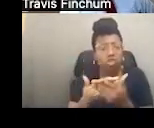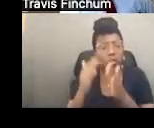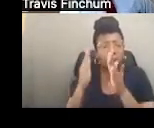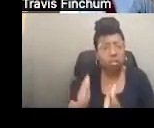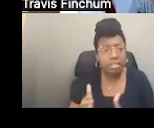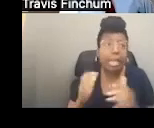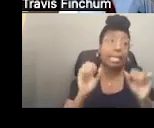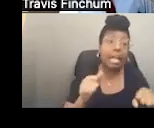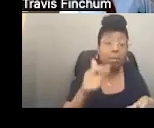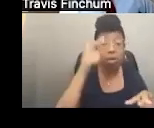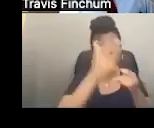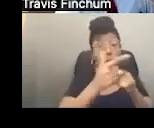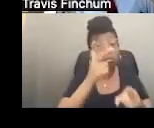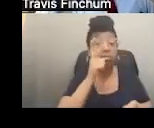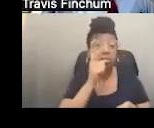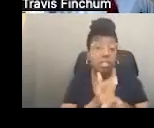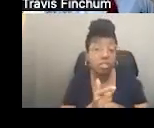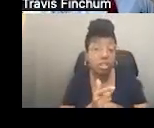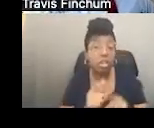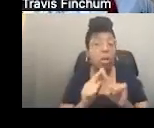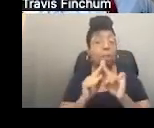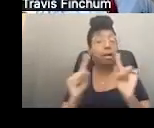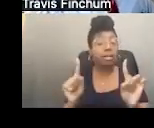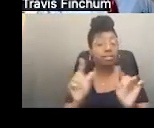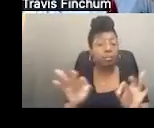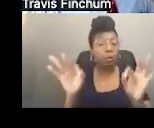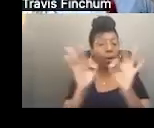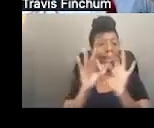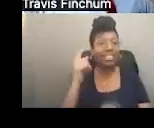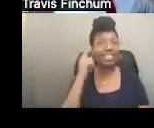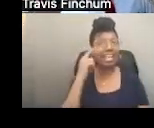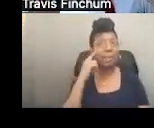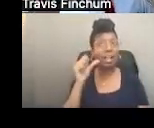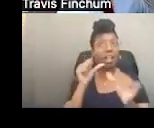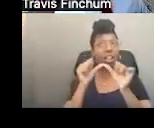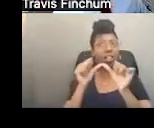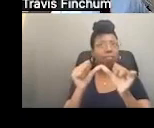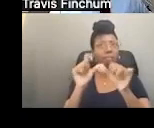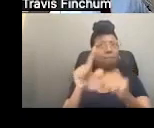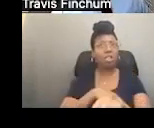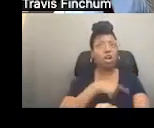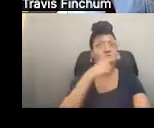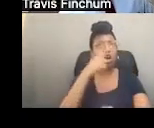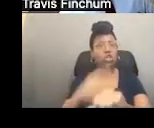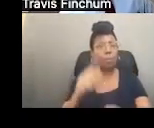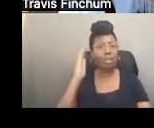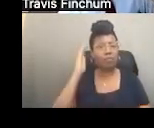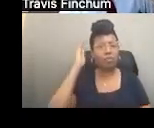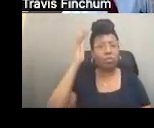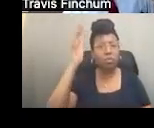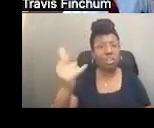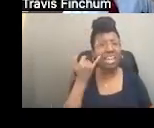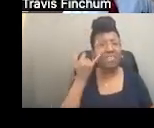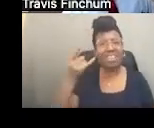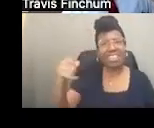veces podemos tener un hermano que haga eso, pero tenemos que pensar un plan a largo plazo con todo